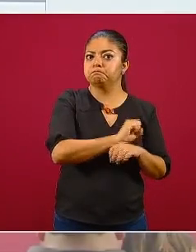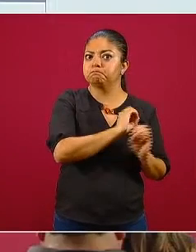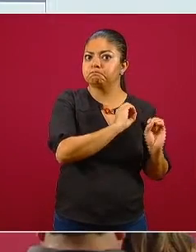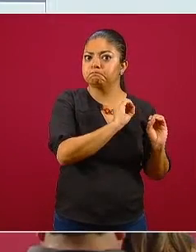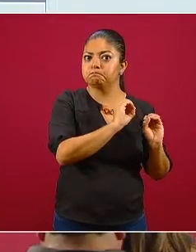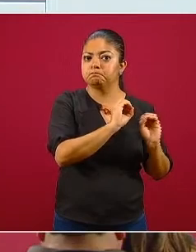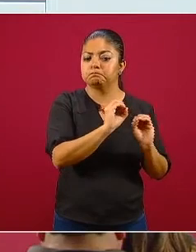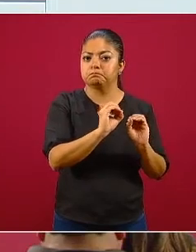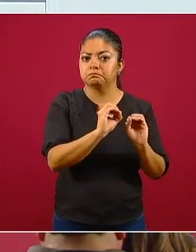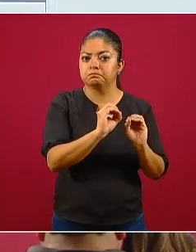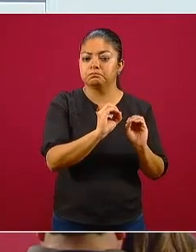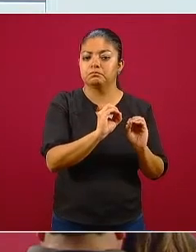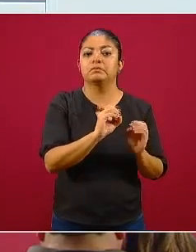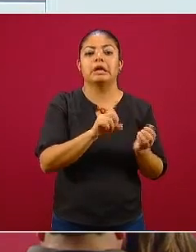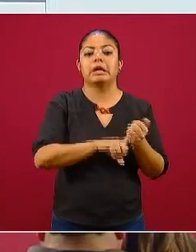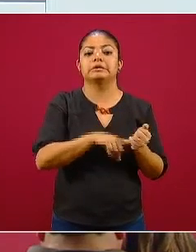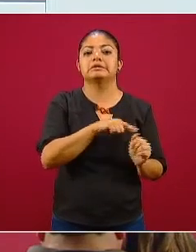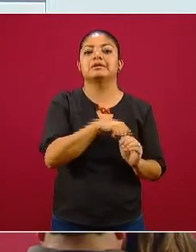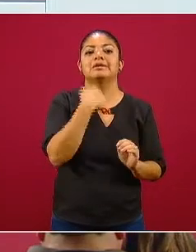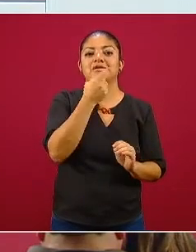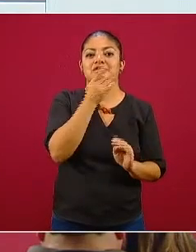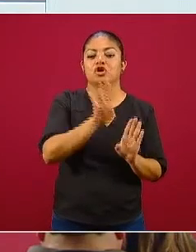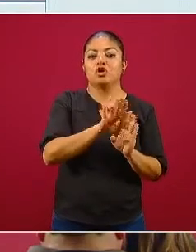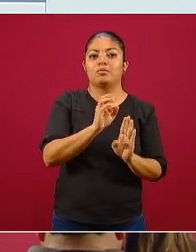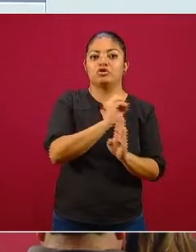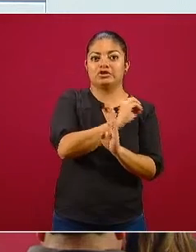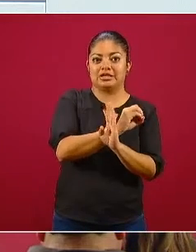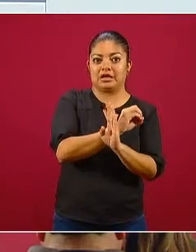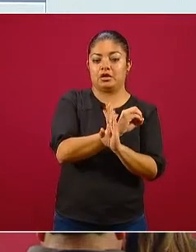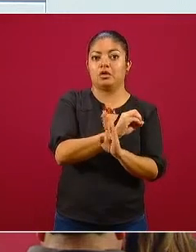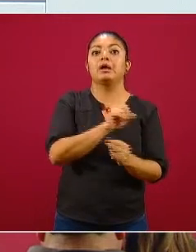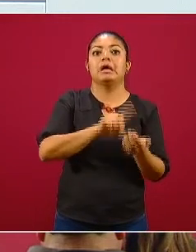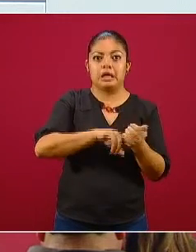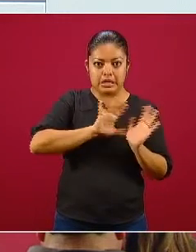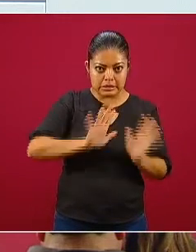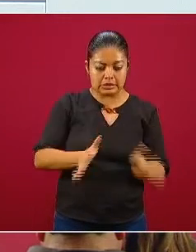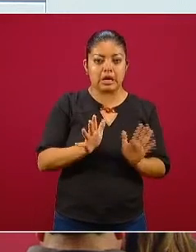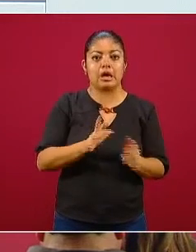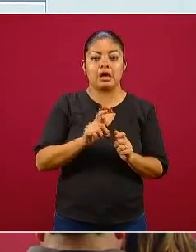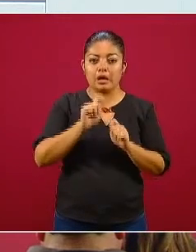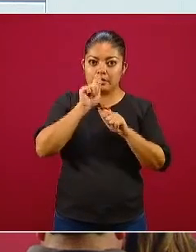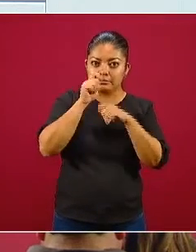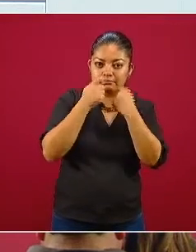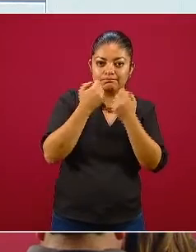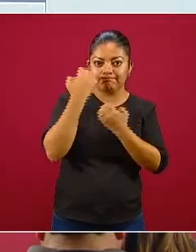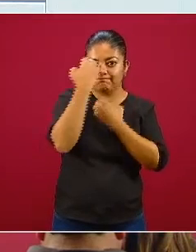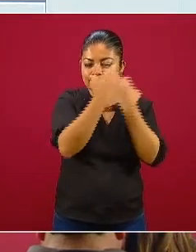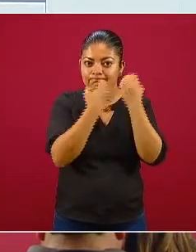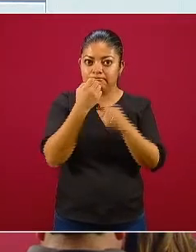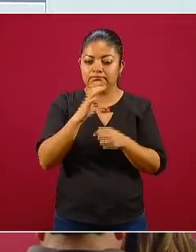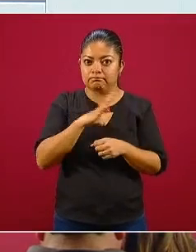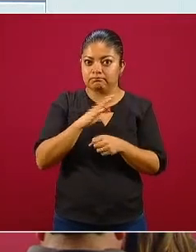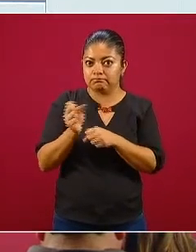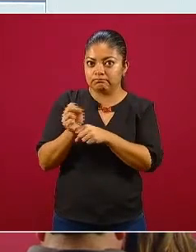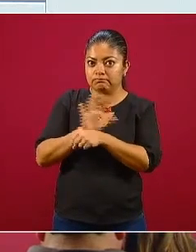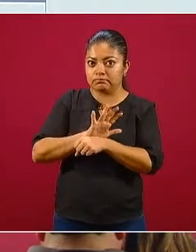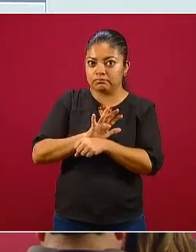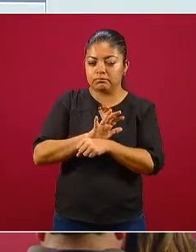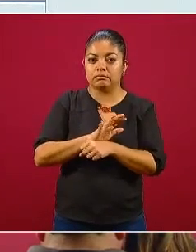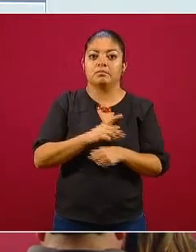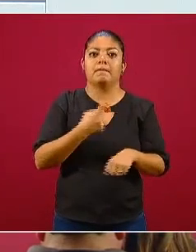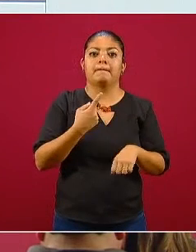la positividad desde luego era cero, ya se hacían pruebas de COVID, ya se hacían pruebas de COVID en personas que tenían